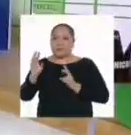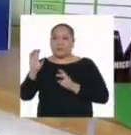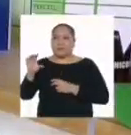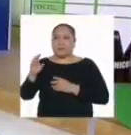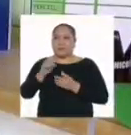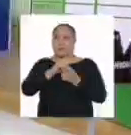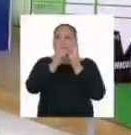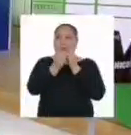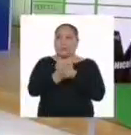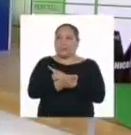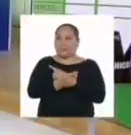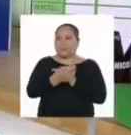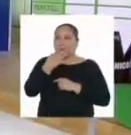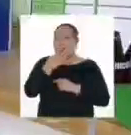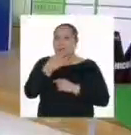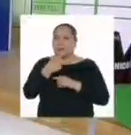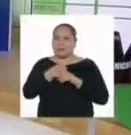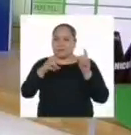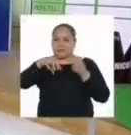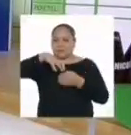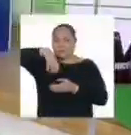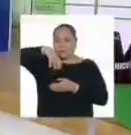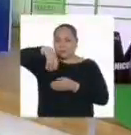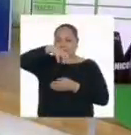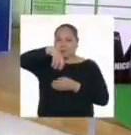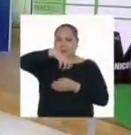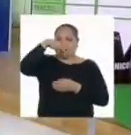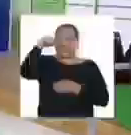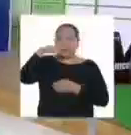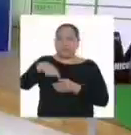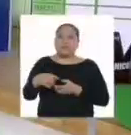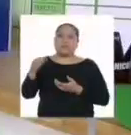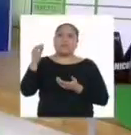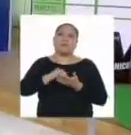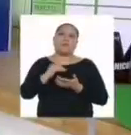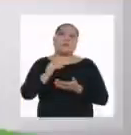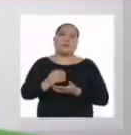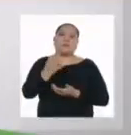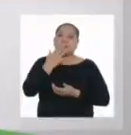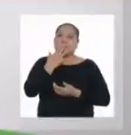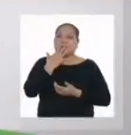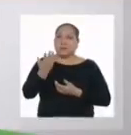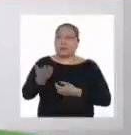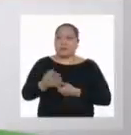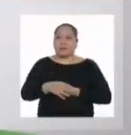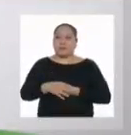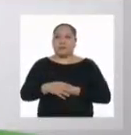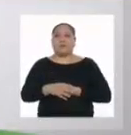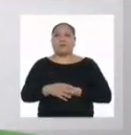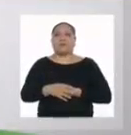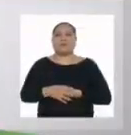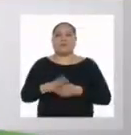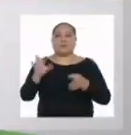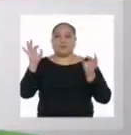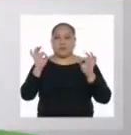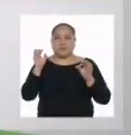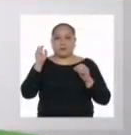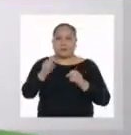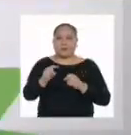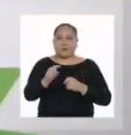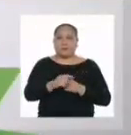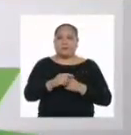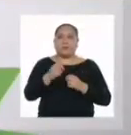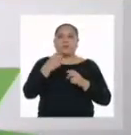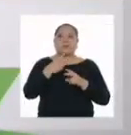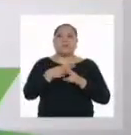cambia el color por un momento. Pero luego de agitarla, ésta vuelve a su color inicial. Exacto. A ese